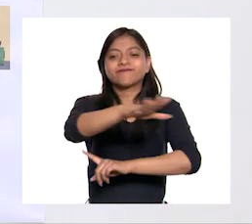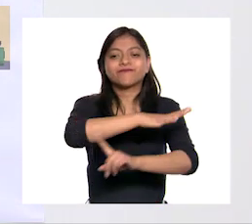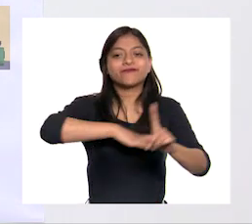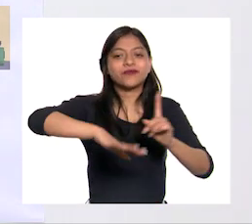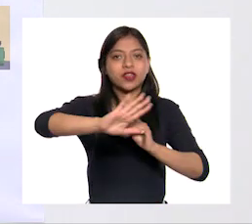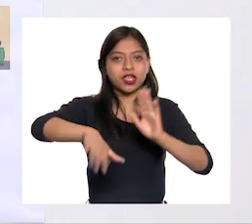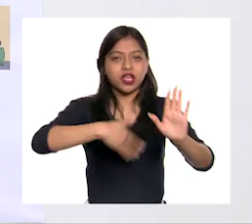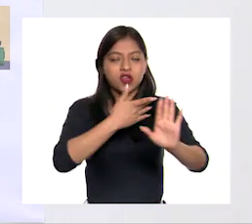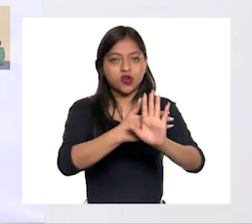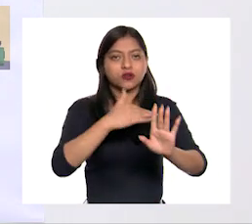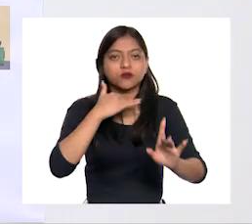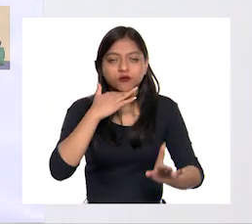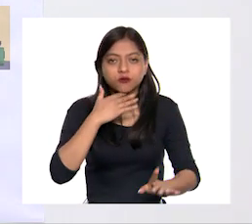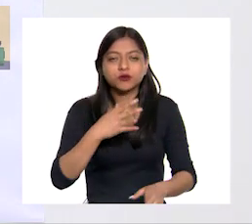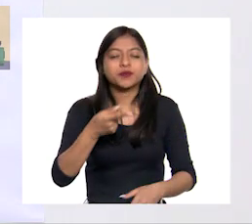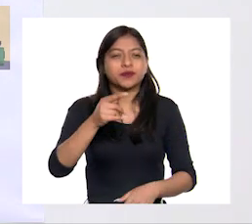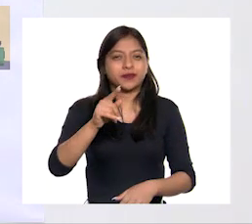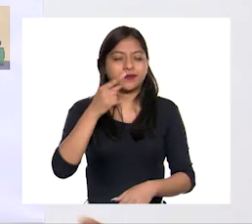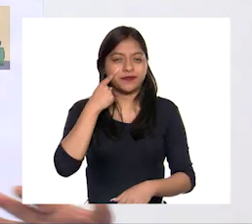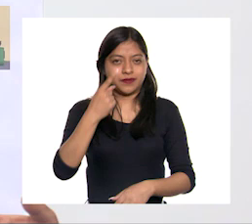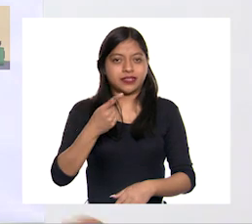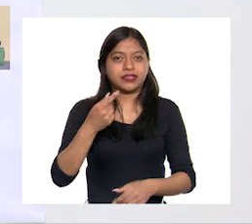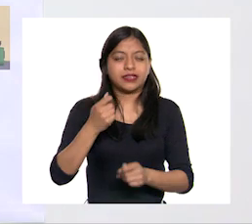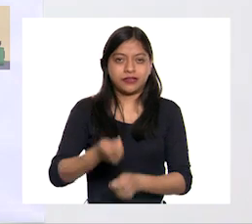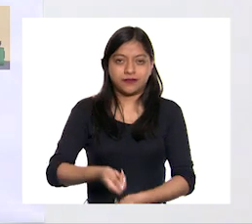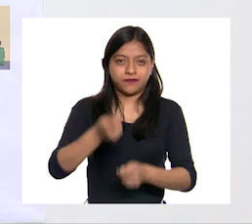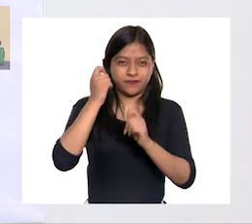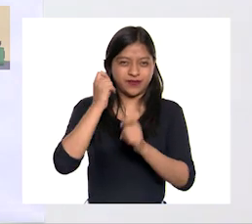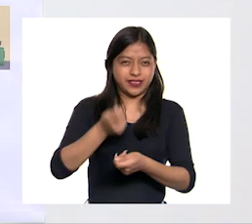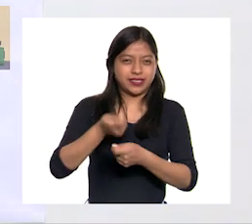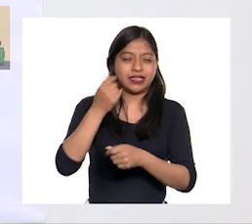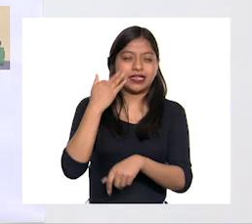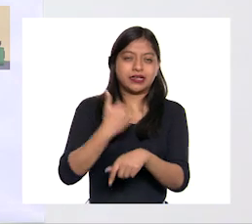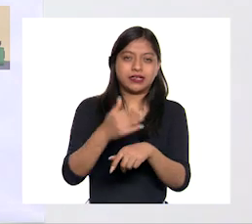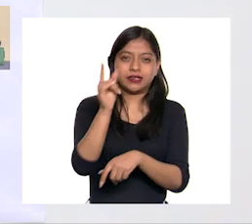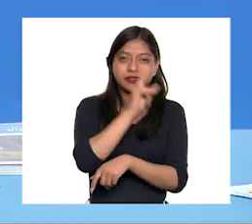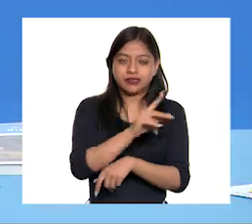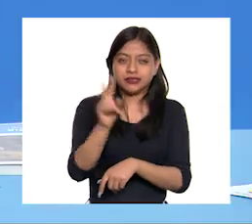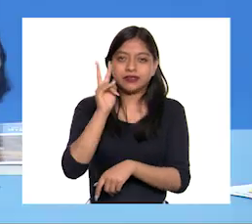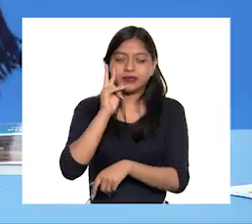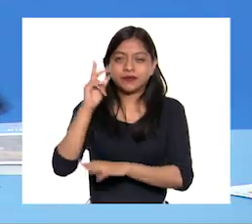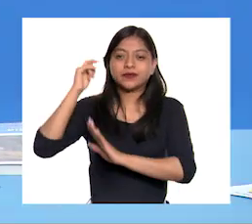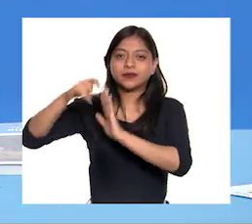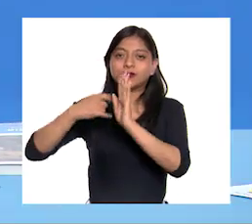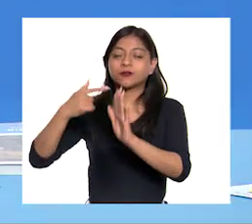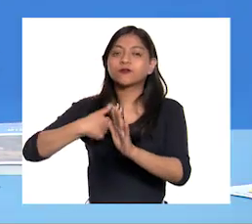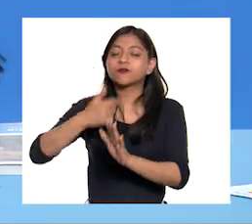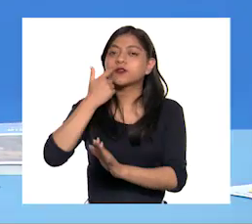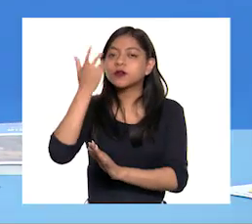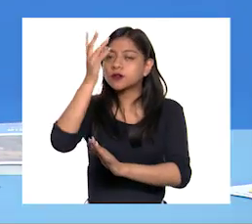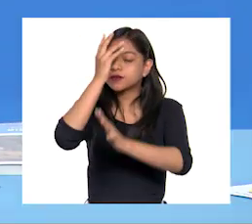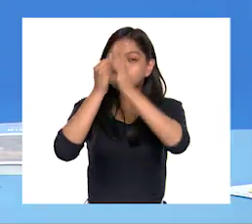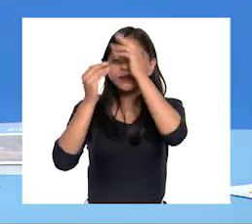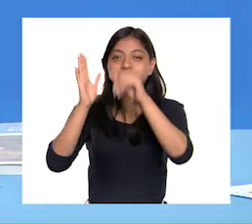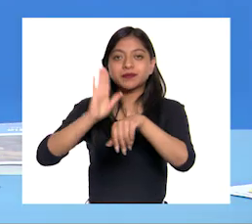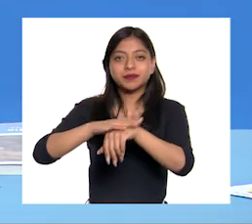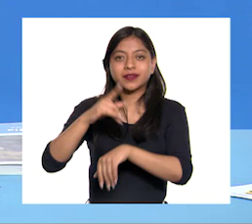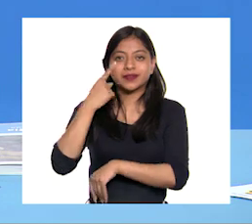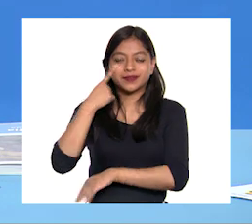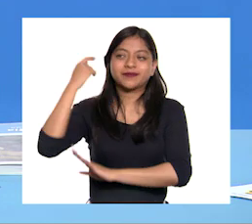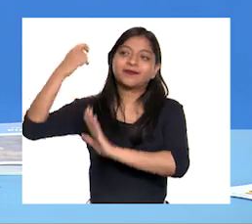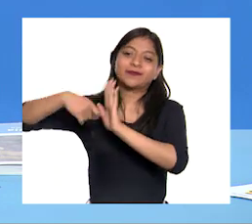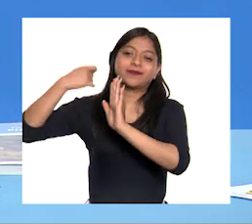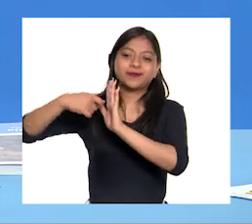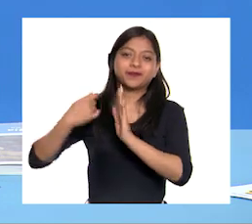En cuanto a la pesca, vamos a ver el siguiente video, chicas Ah, sí, porque quiero saber más, así que ¡córrelo!